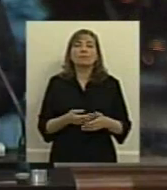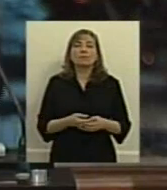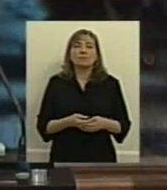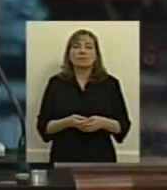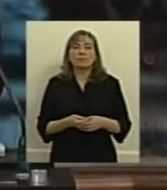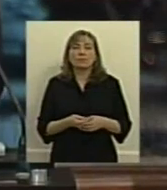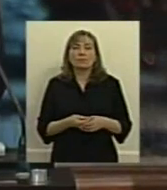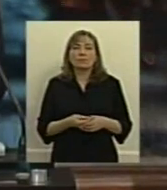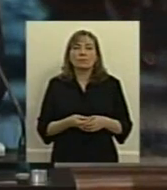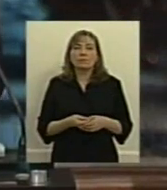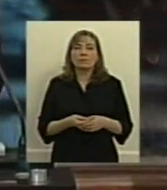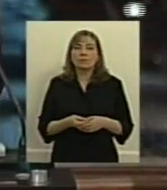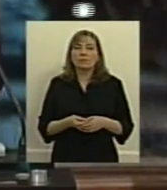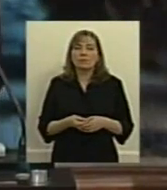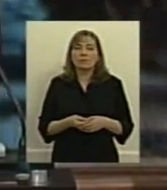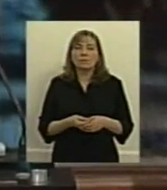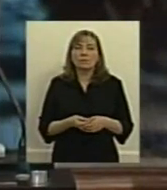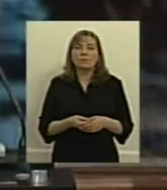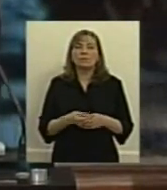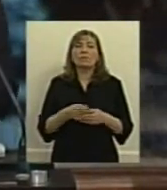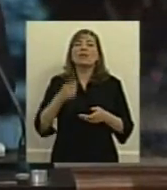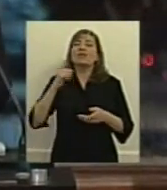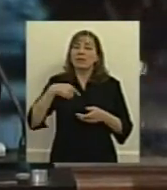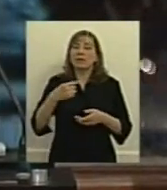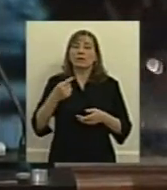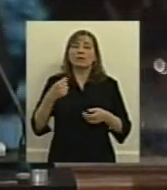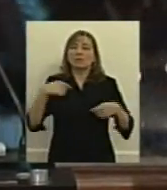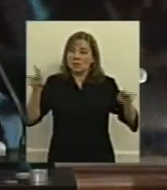que hace a la redistribución